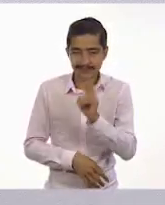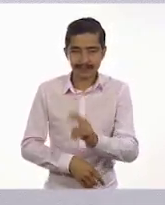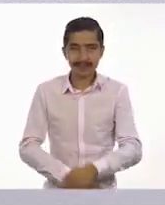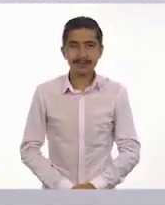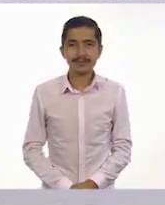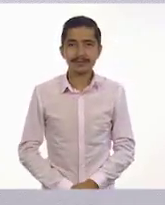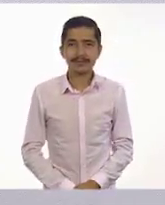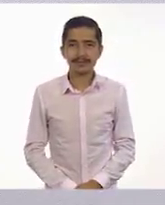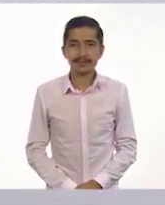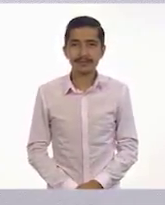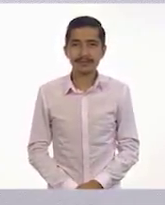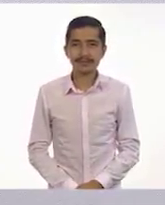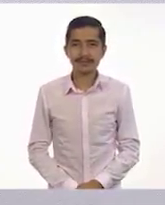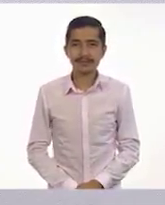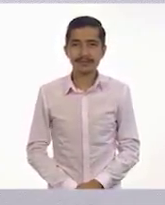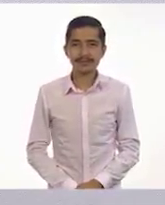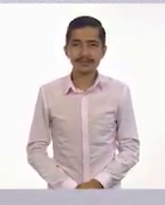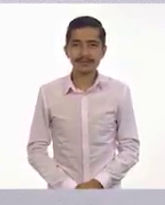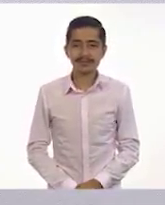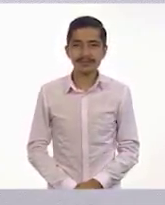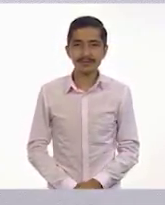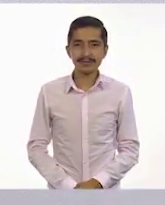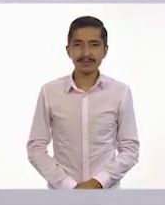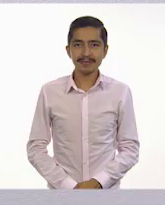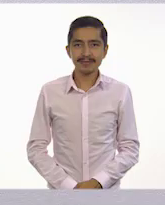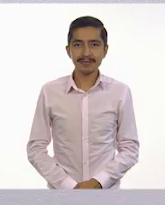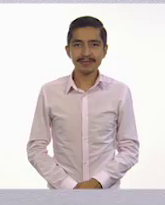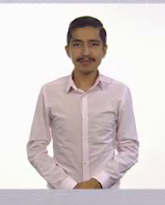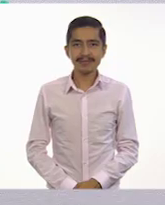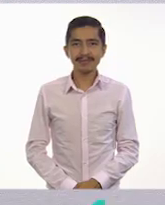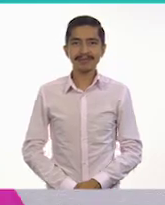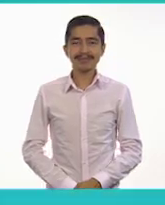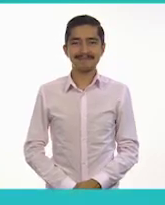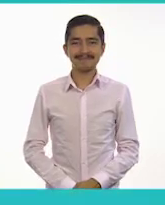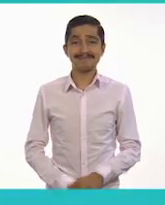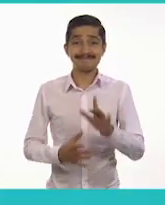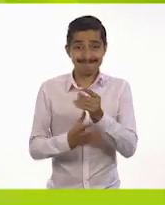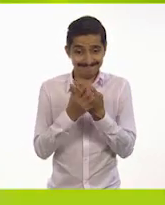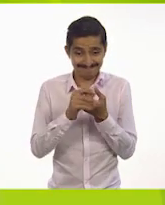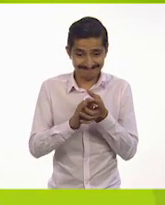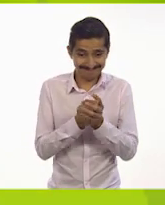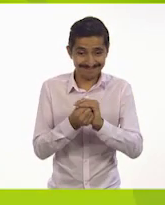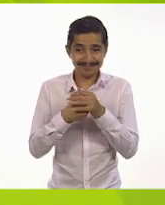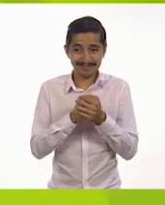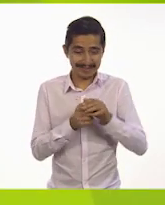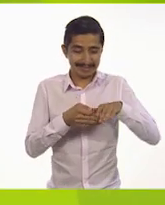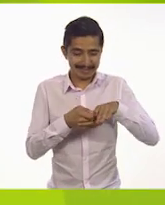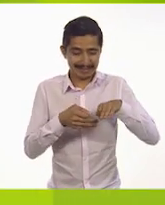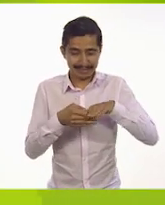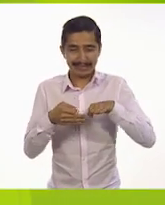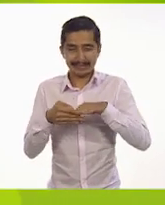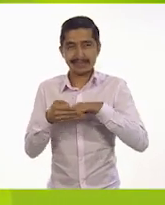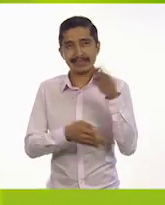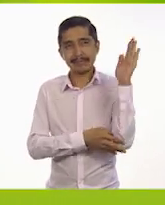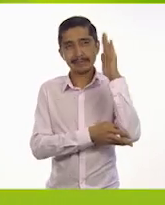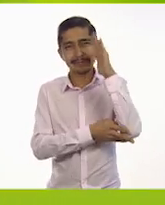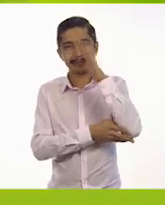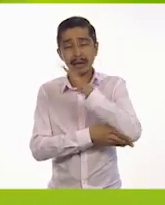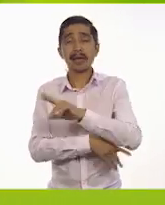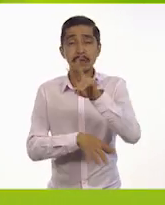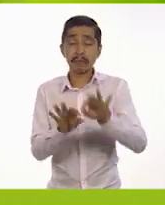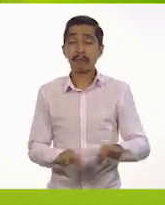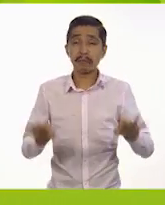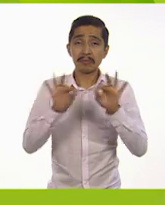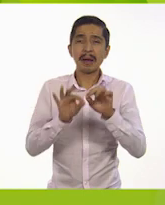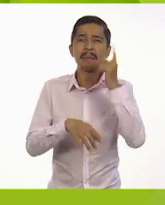Lavarse las manitas con agua y con jabón. Lavarnos las manos varias veces al día es importante